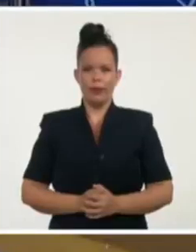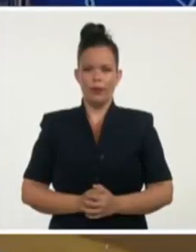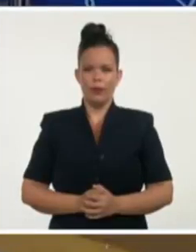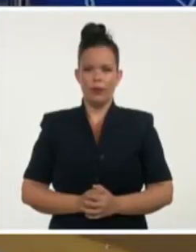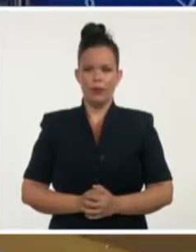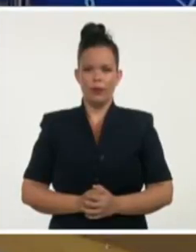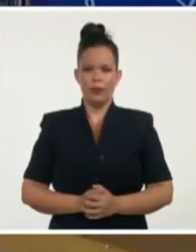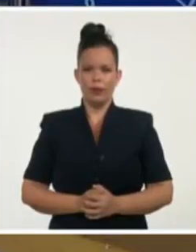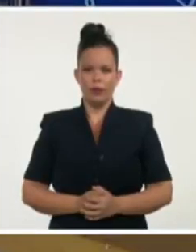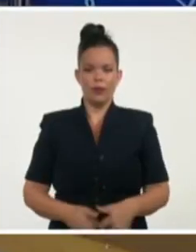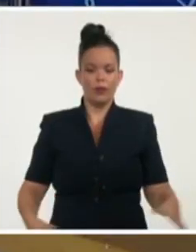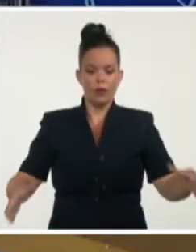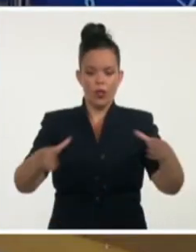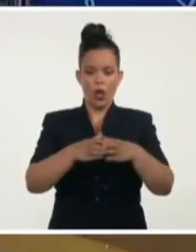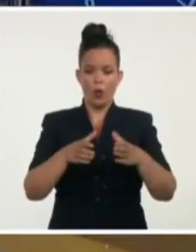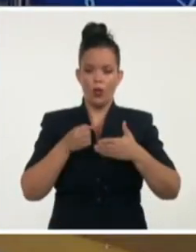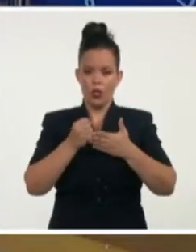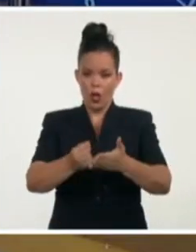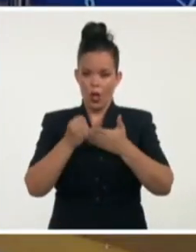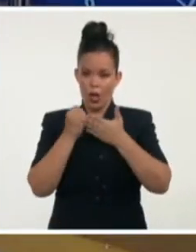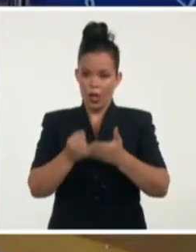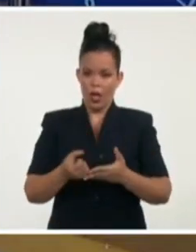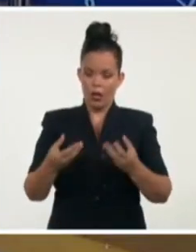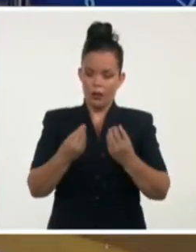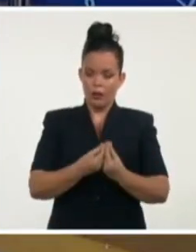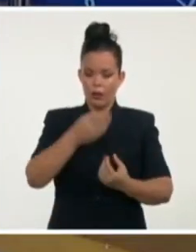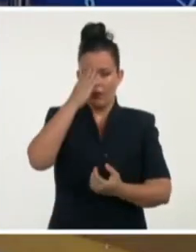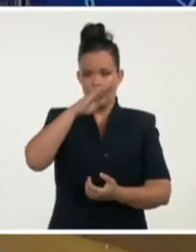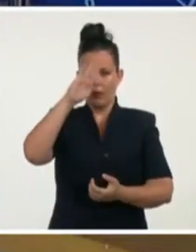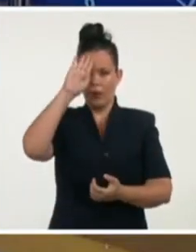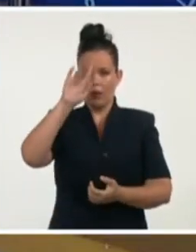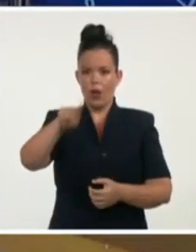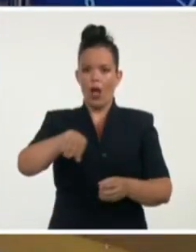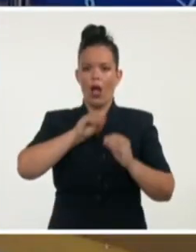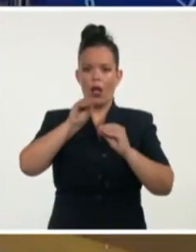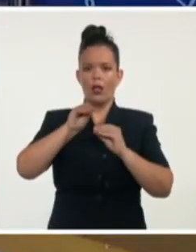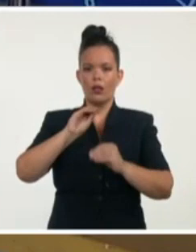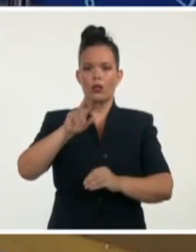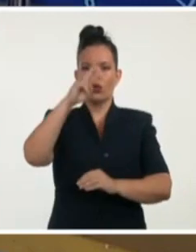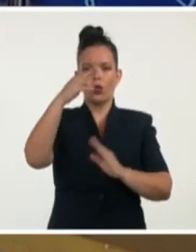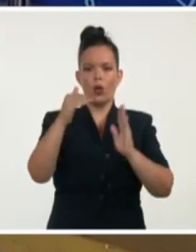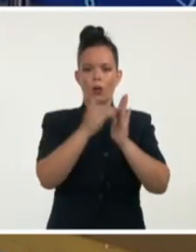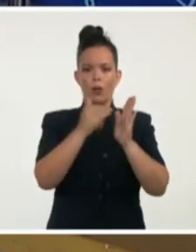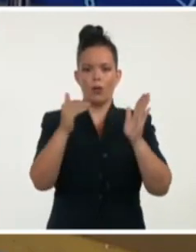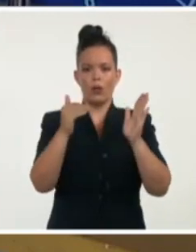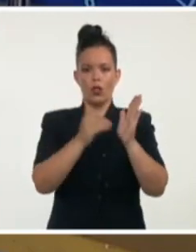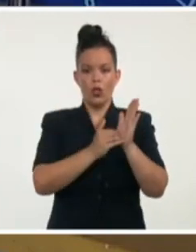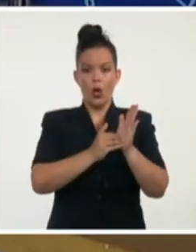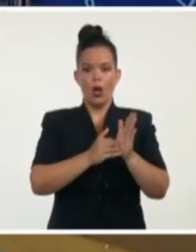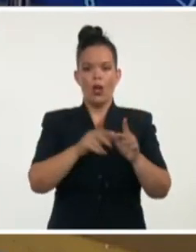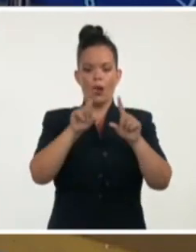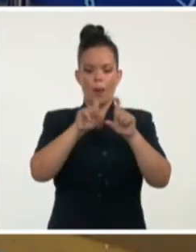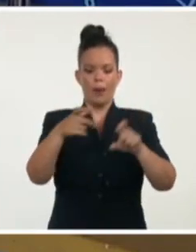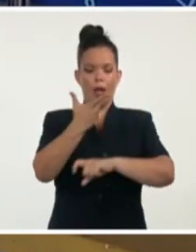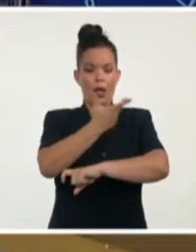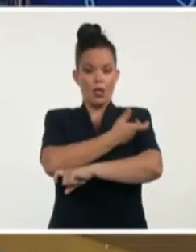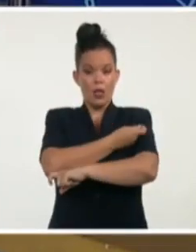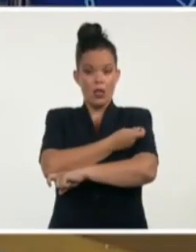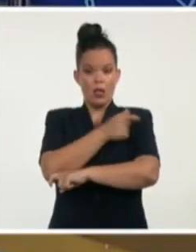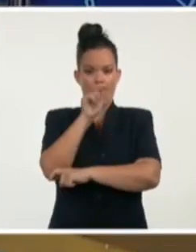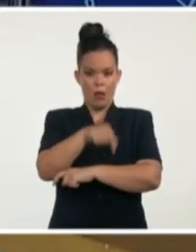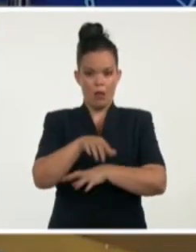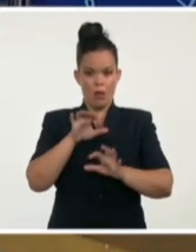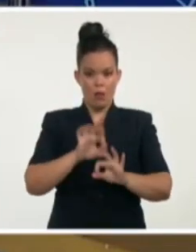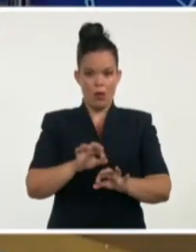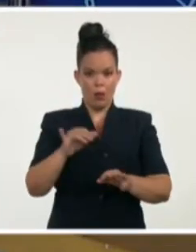El momento de solidaridad con Cuba en Estados Unidos anunció el arribo de dos millones de jeringuillas al puerto cubano del Mariel. La iniciativa es